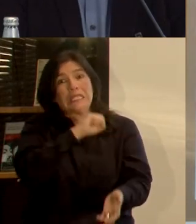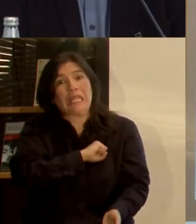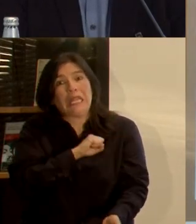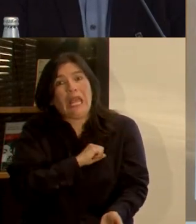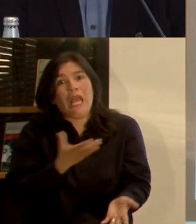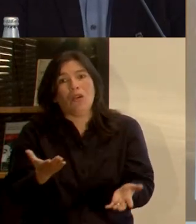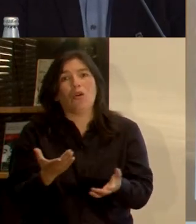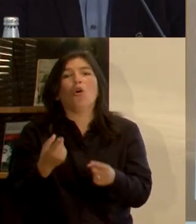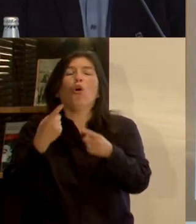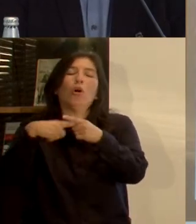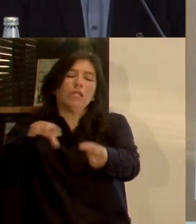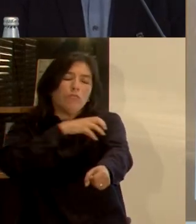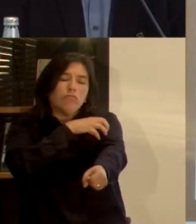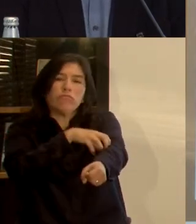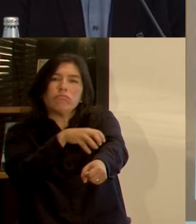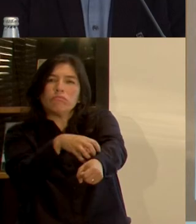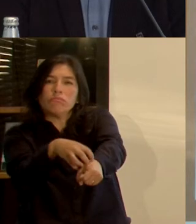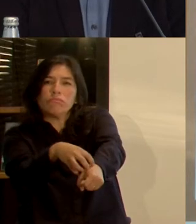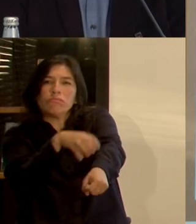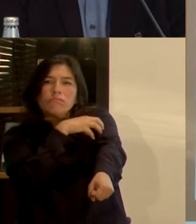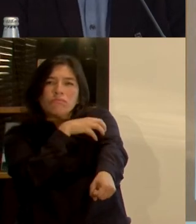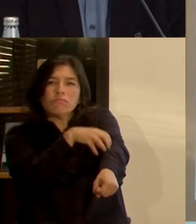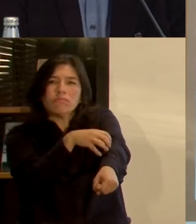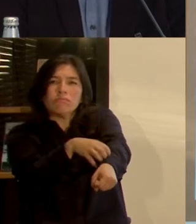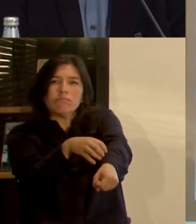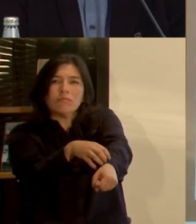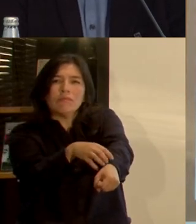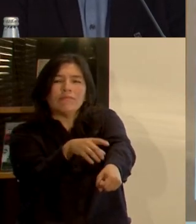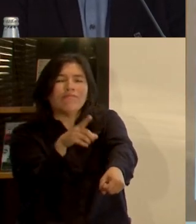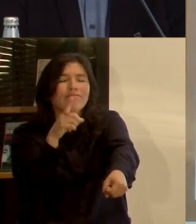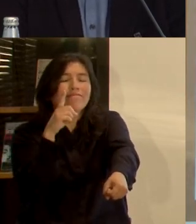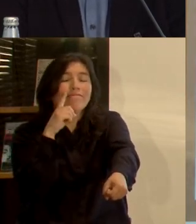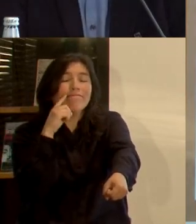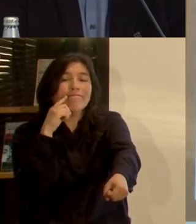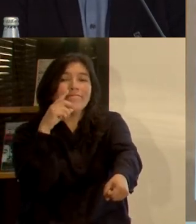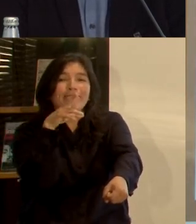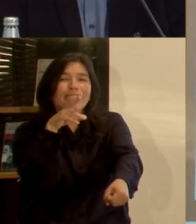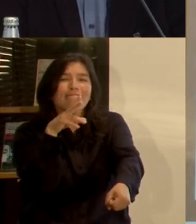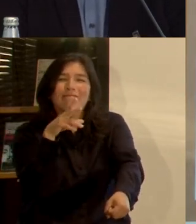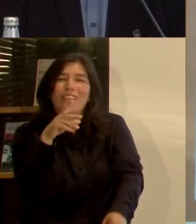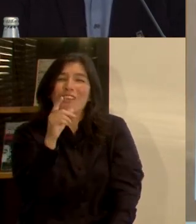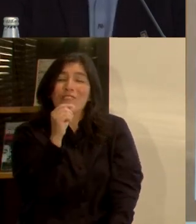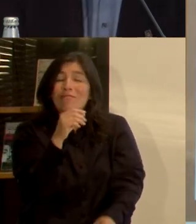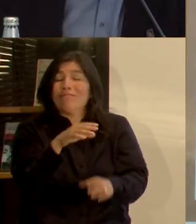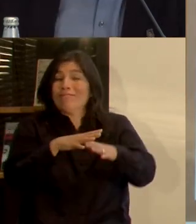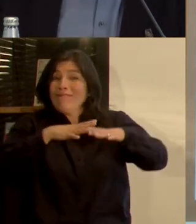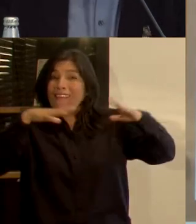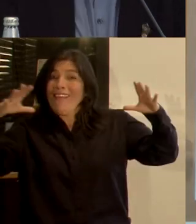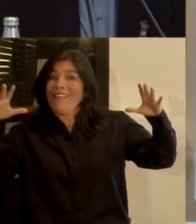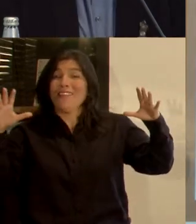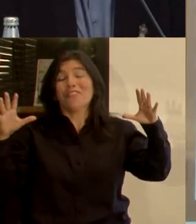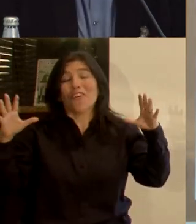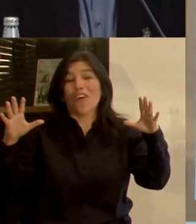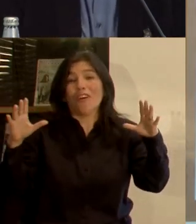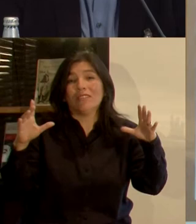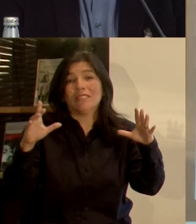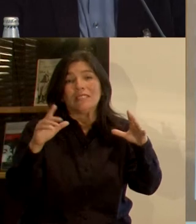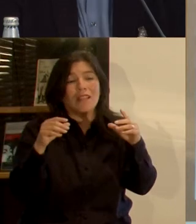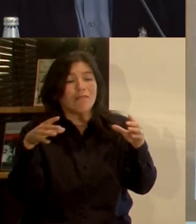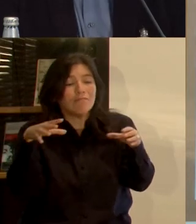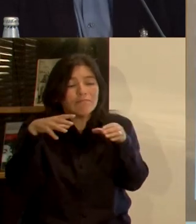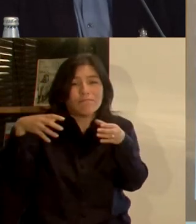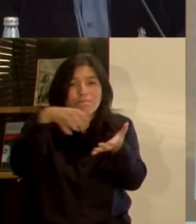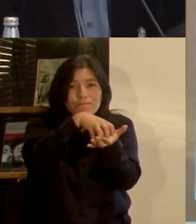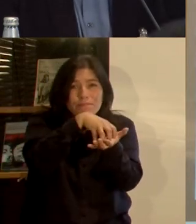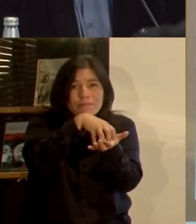también otras regiones, otras áreas metropolitanas, tienen un panorama quizá no tan dantesco, por decirlo de alguna manera, tan polarizados,